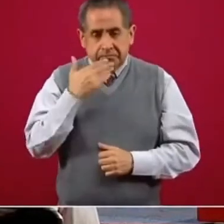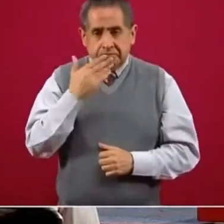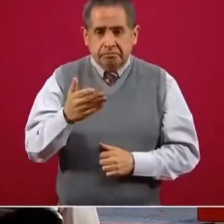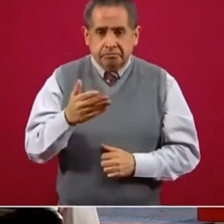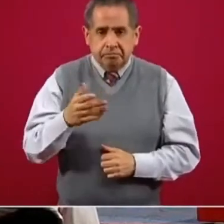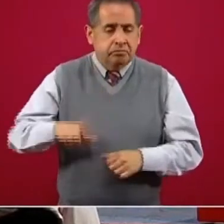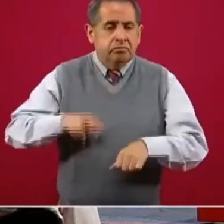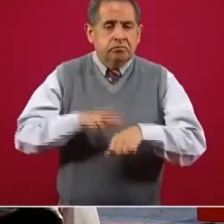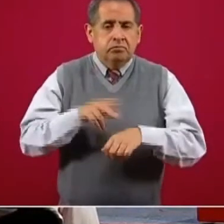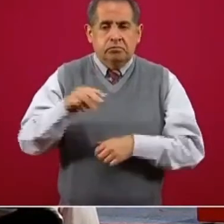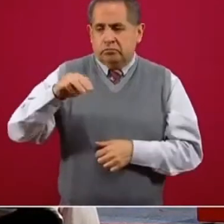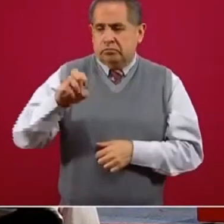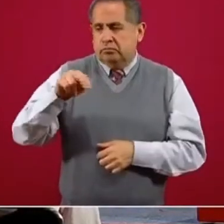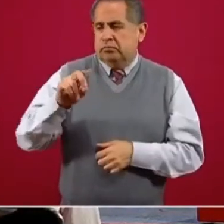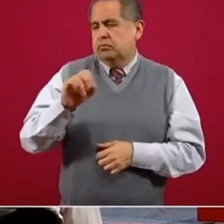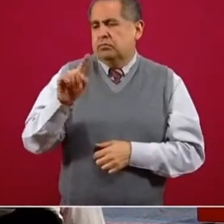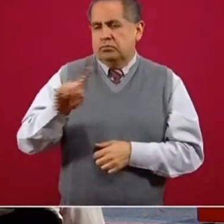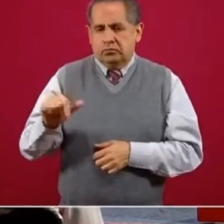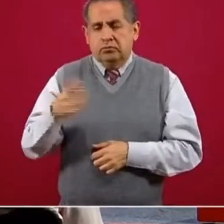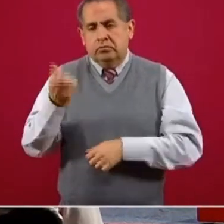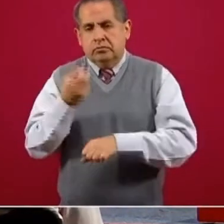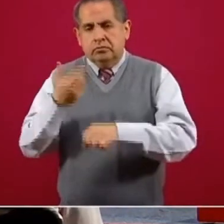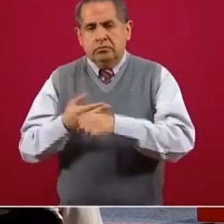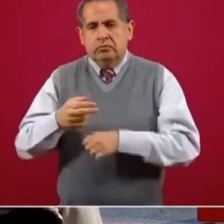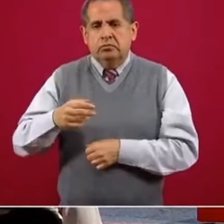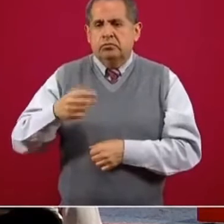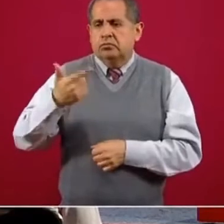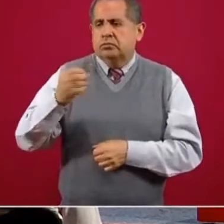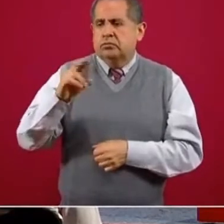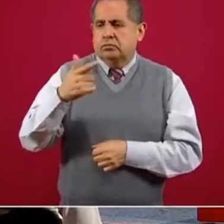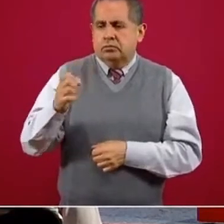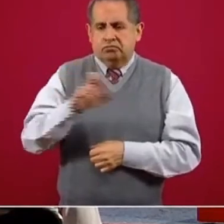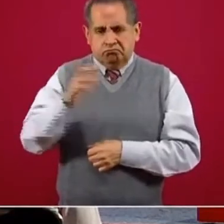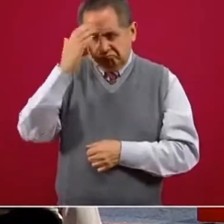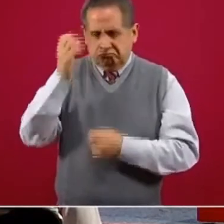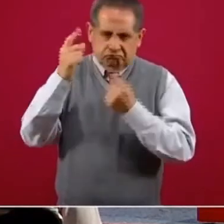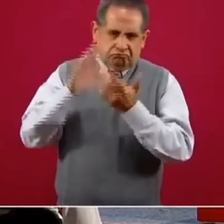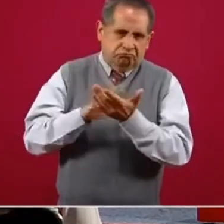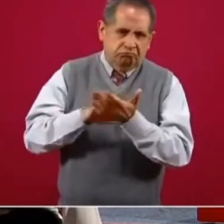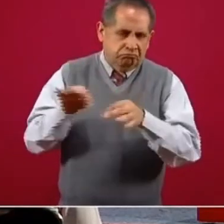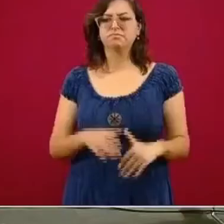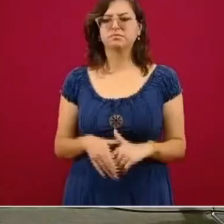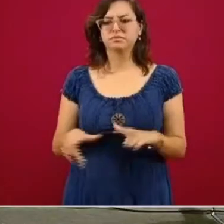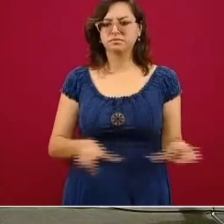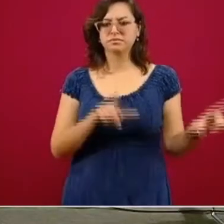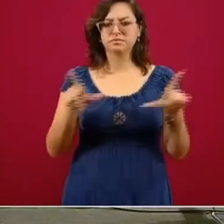el gobernador Mendoza Davis y el secretario George, les reconocemos su trabajo.